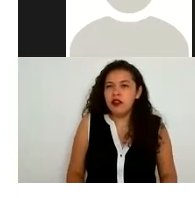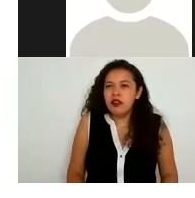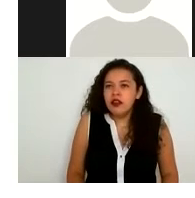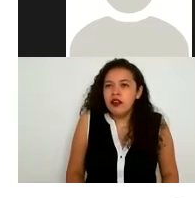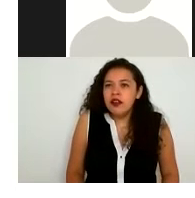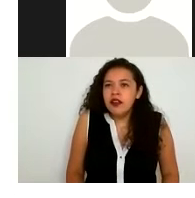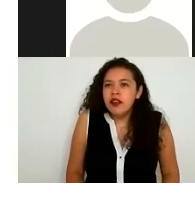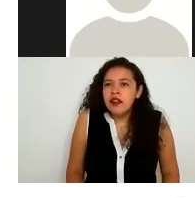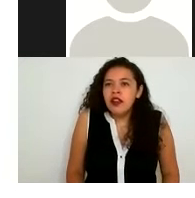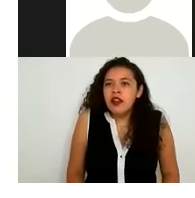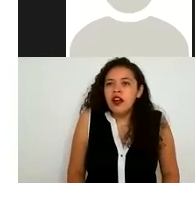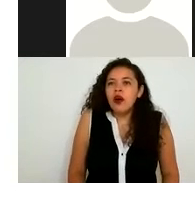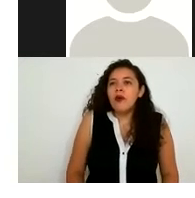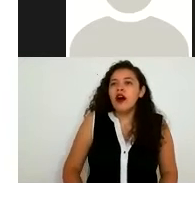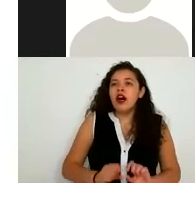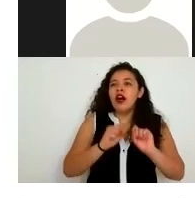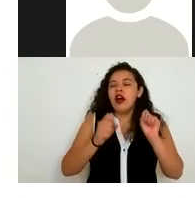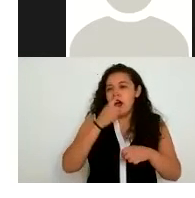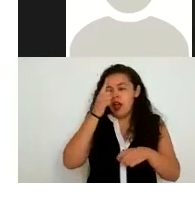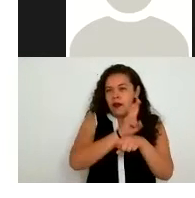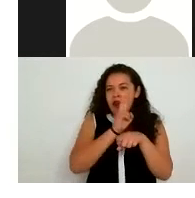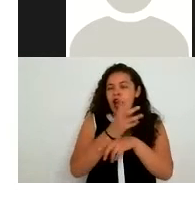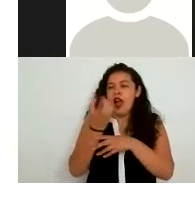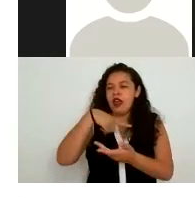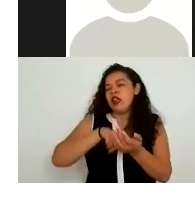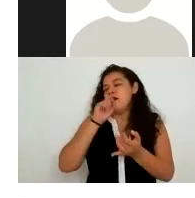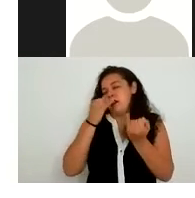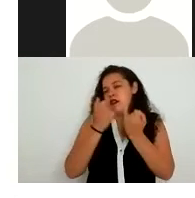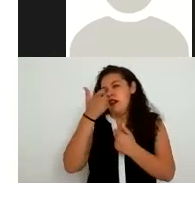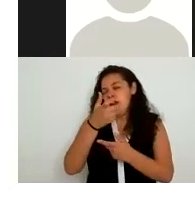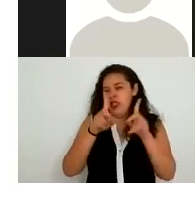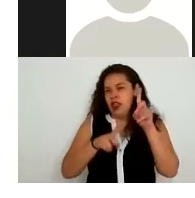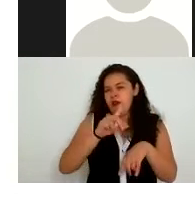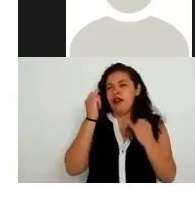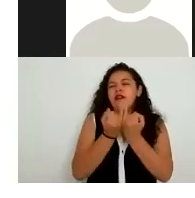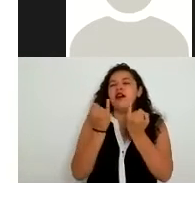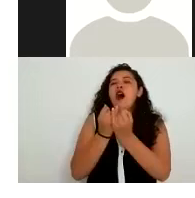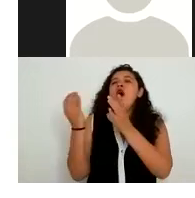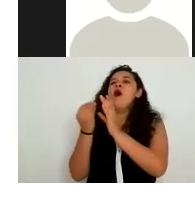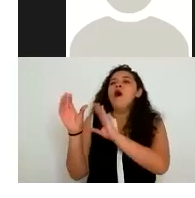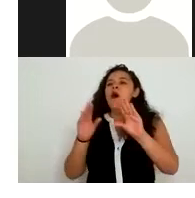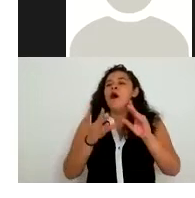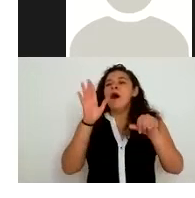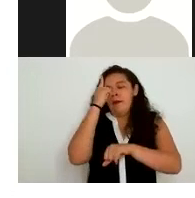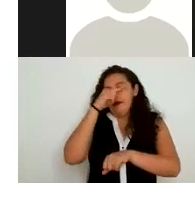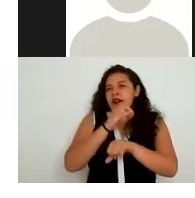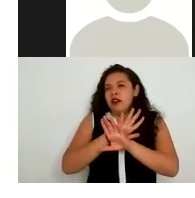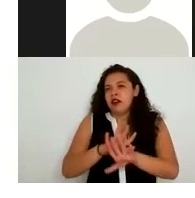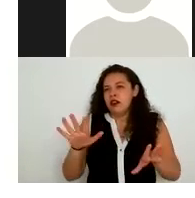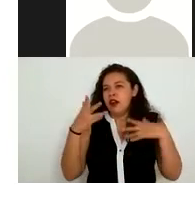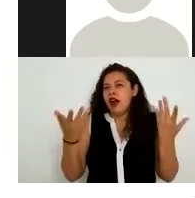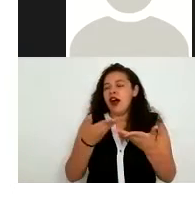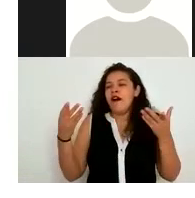recursos con los que se cuenten tener un programa de capacitación y actualización por ejemplo en este caso la capacitación les